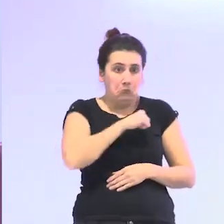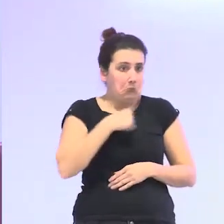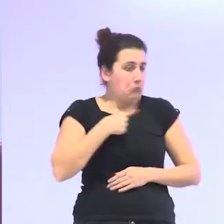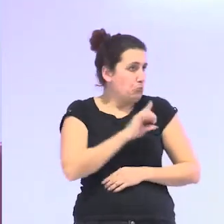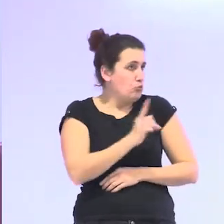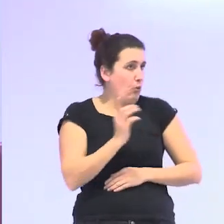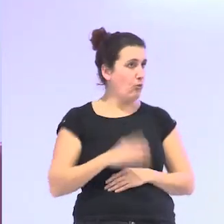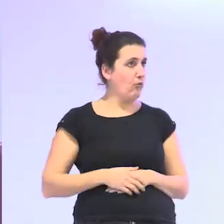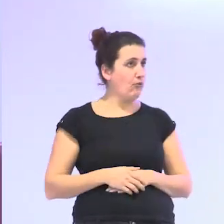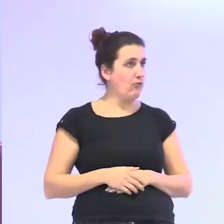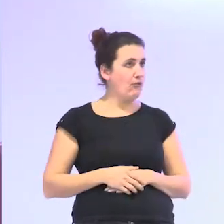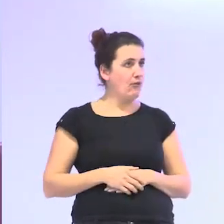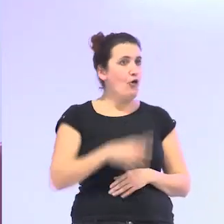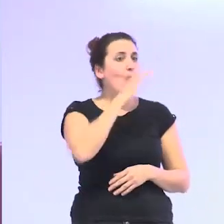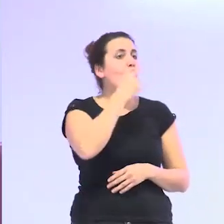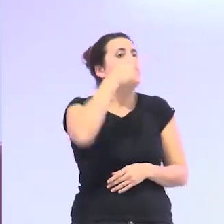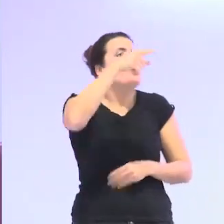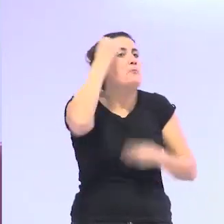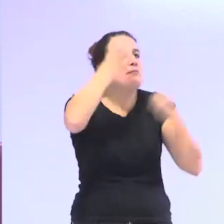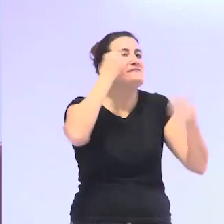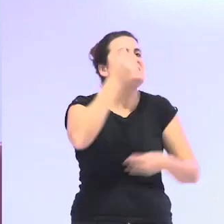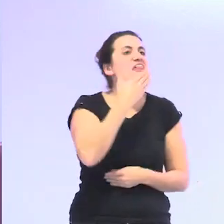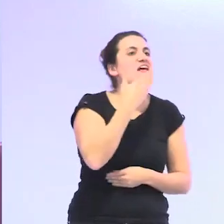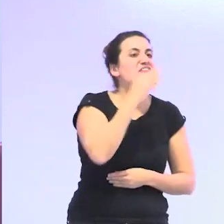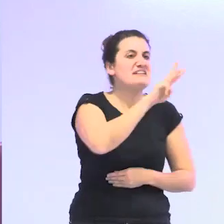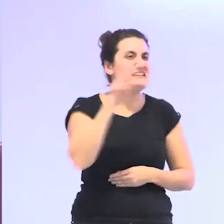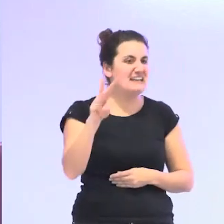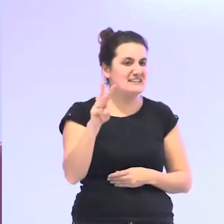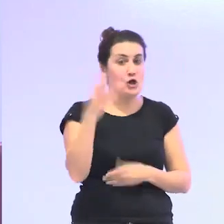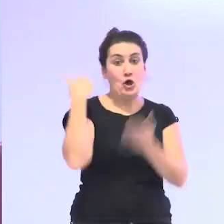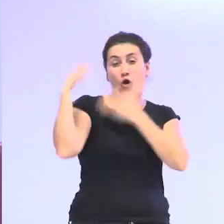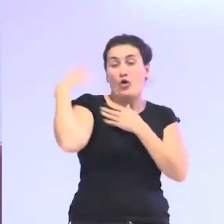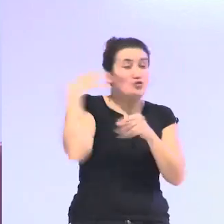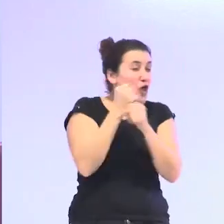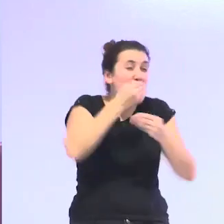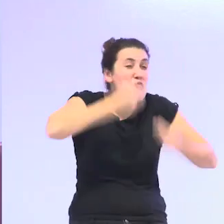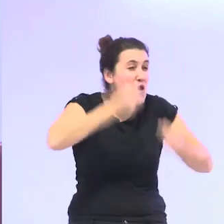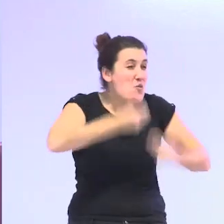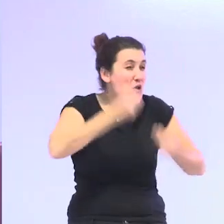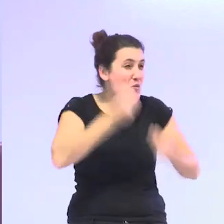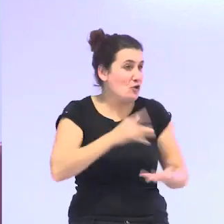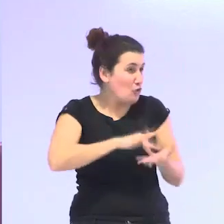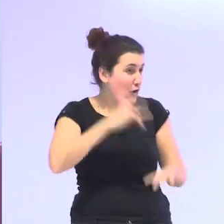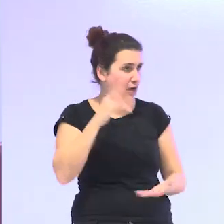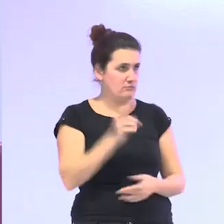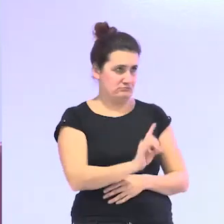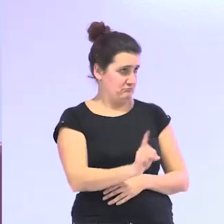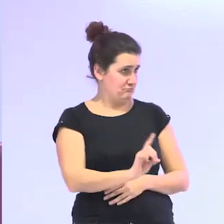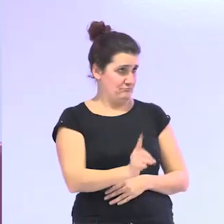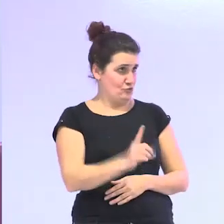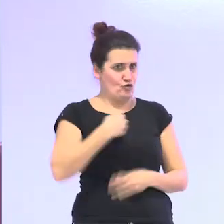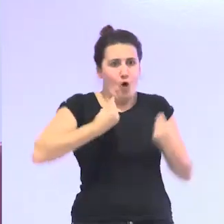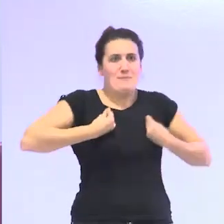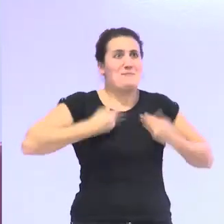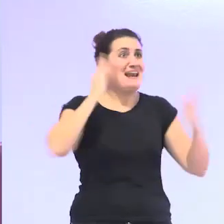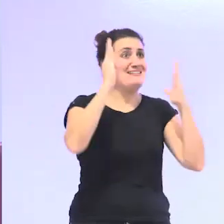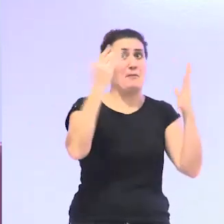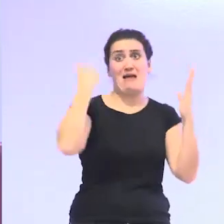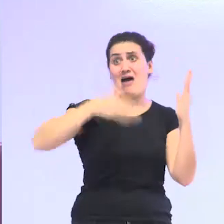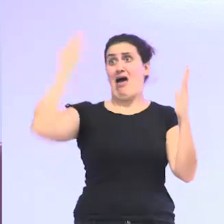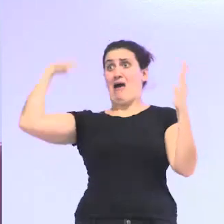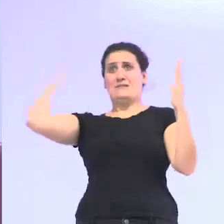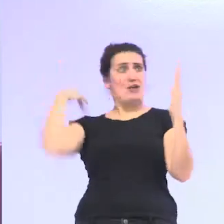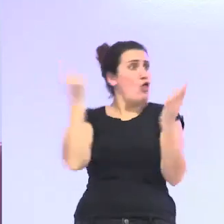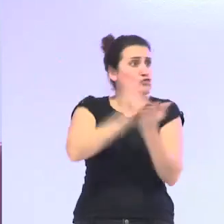personalmente no porque tú te crees que a los 33 años todo lo que me pasó era bueno no no quiero vivir ninguna etapa ya pasada